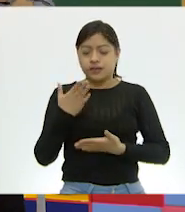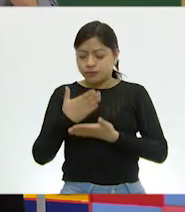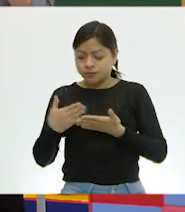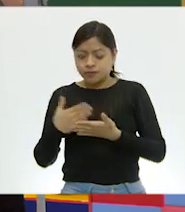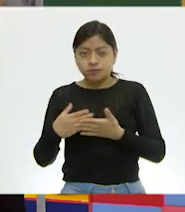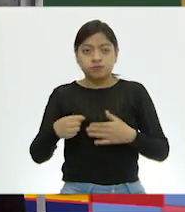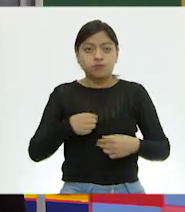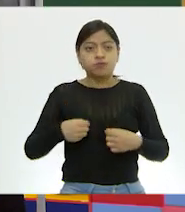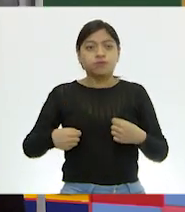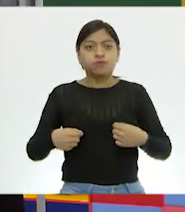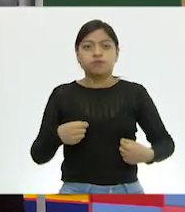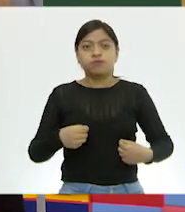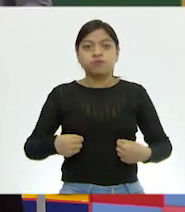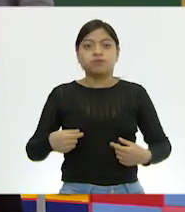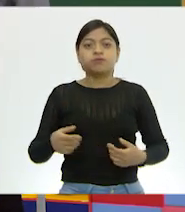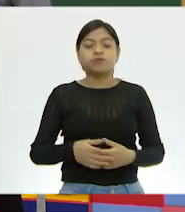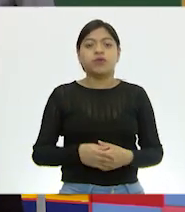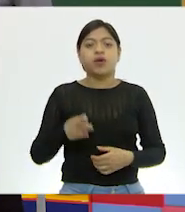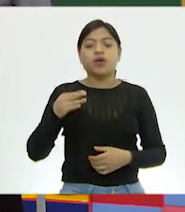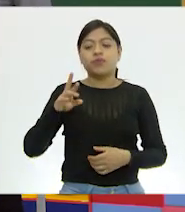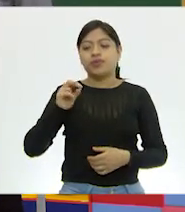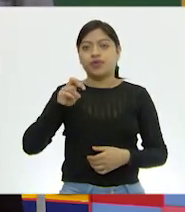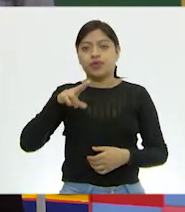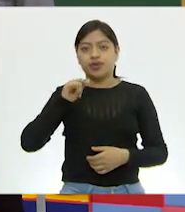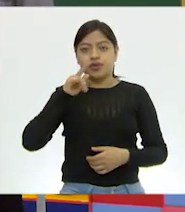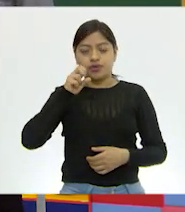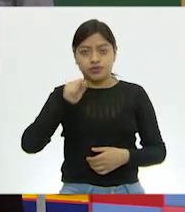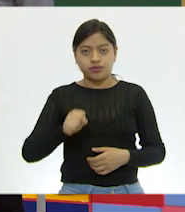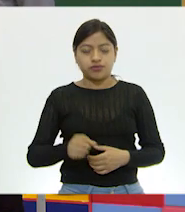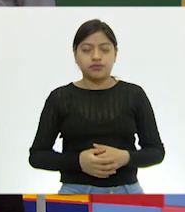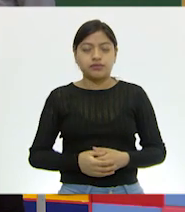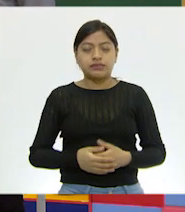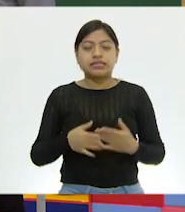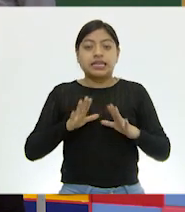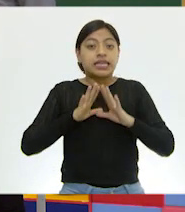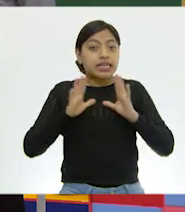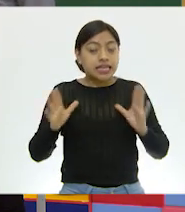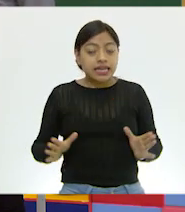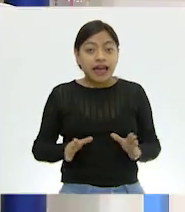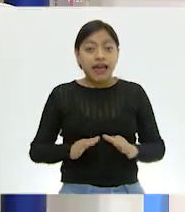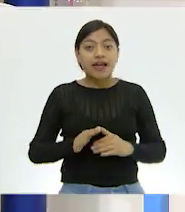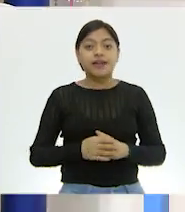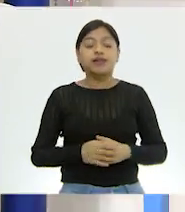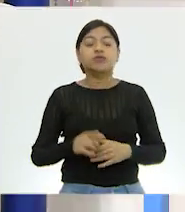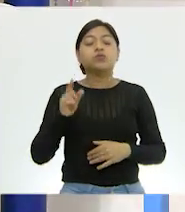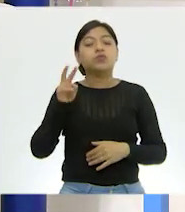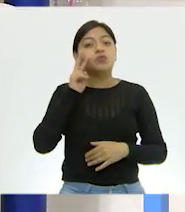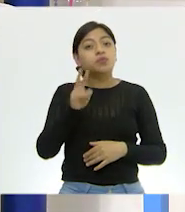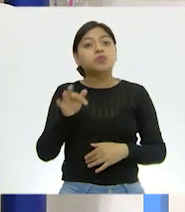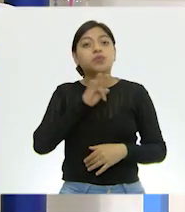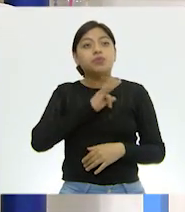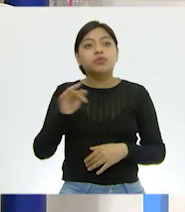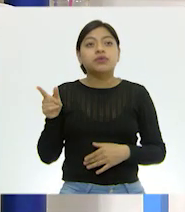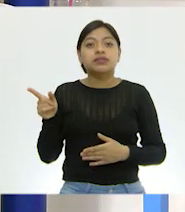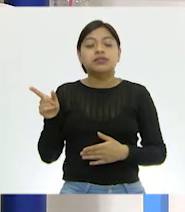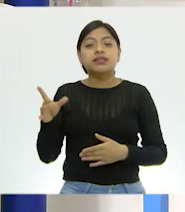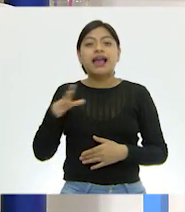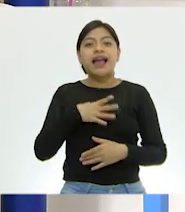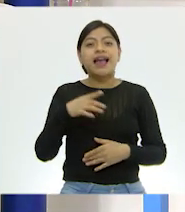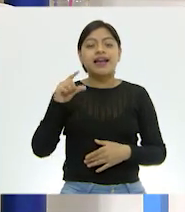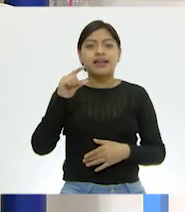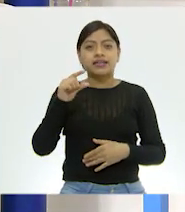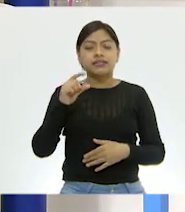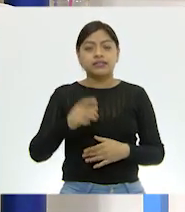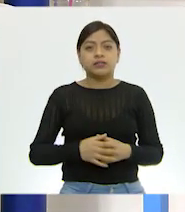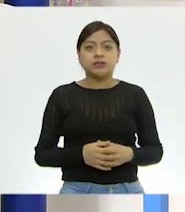ramificaciones que son los bronquiolos. Muy bien. Ahora, después de los bronquiolos, podemos encontrar esa pequeña estructura que